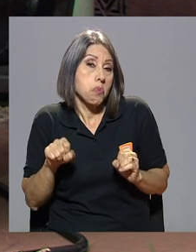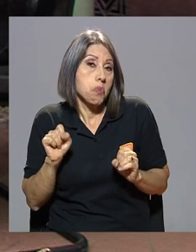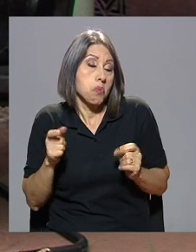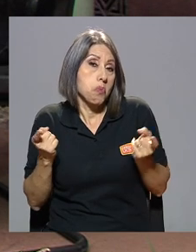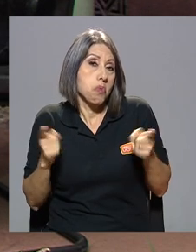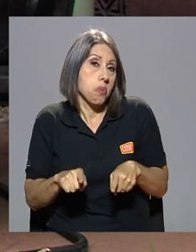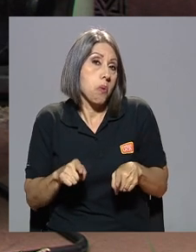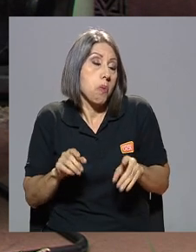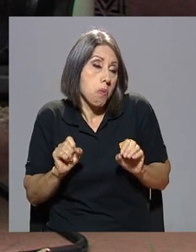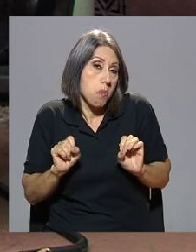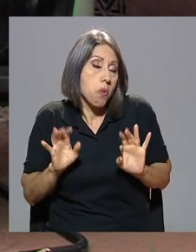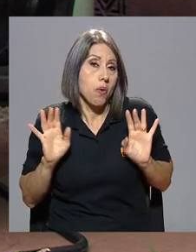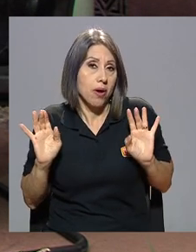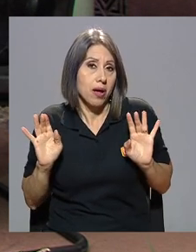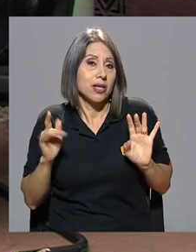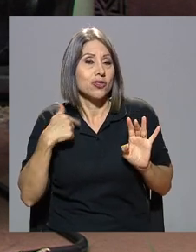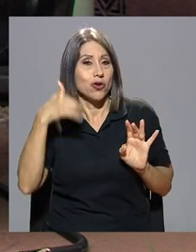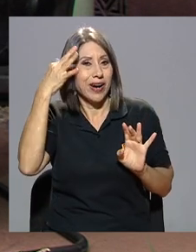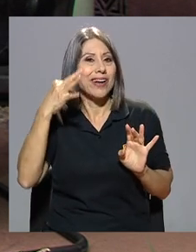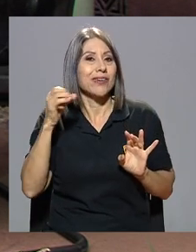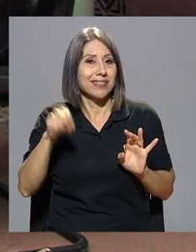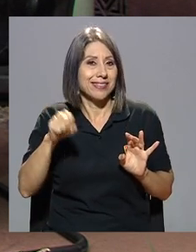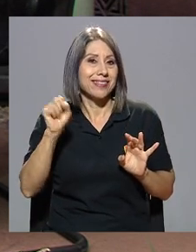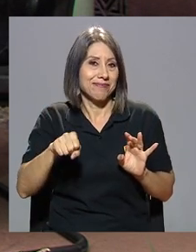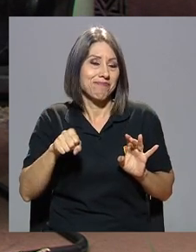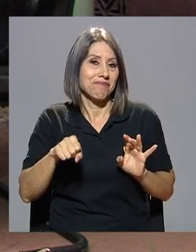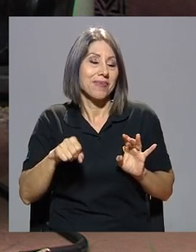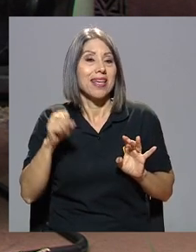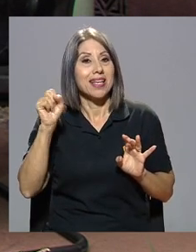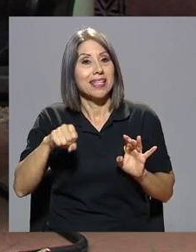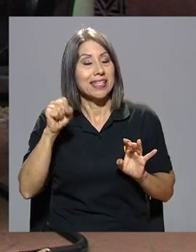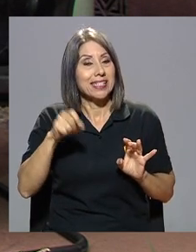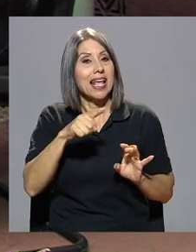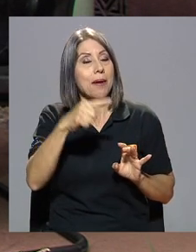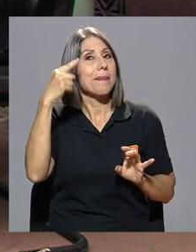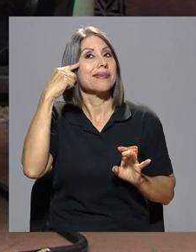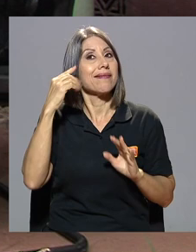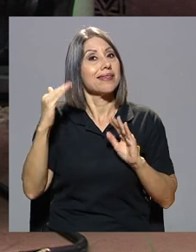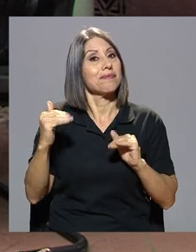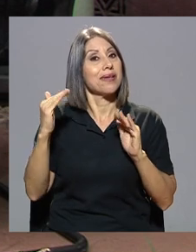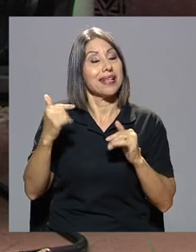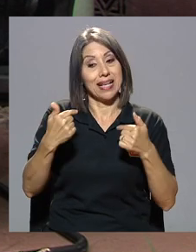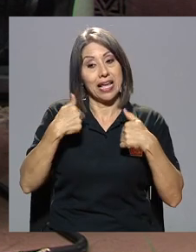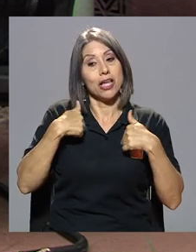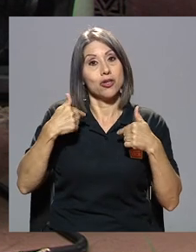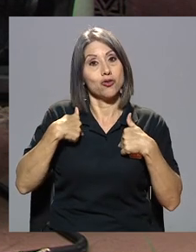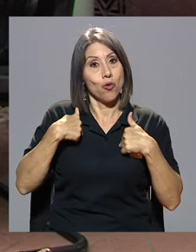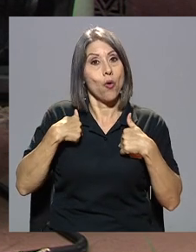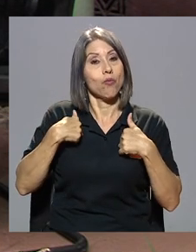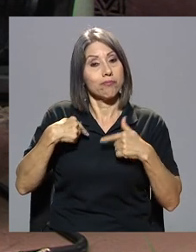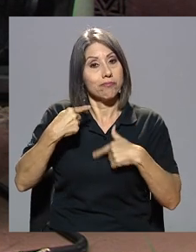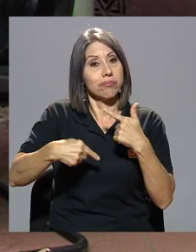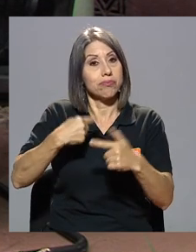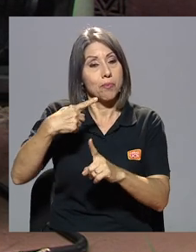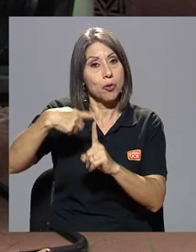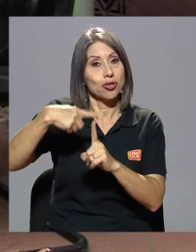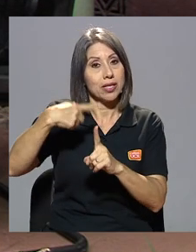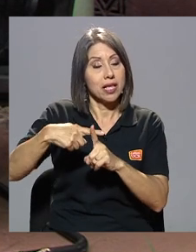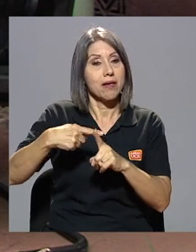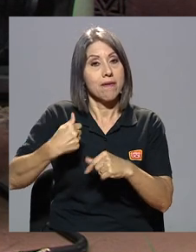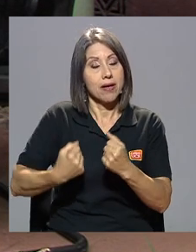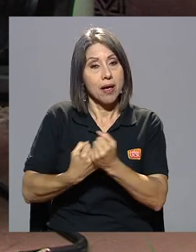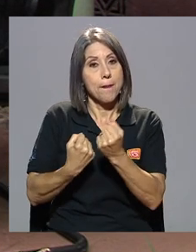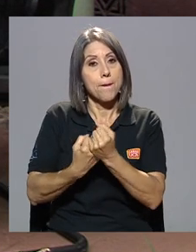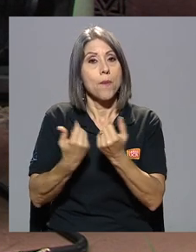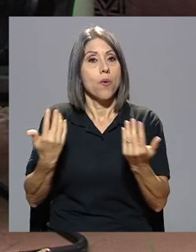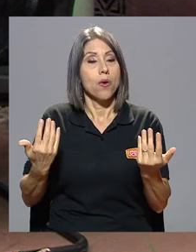claro no lo descarto yo creo que sí cifraba esperanza en que pudiera ser una persona positiva y